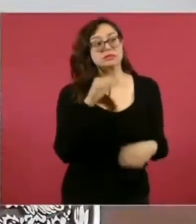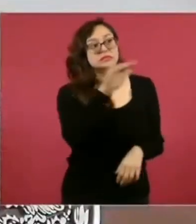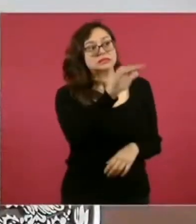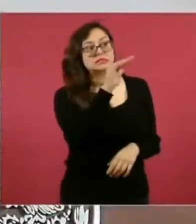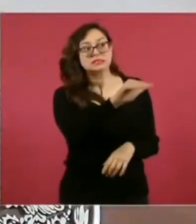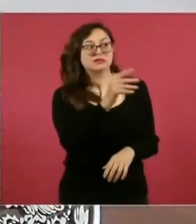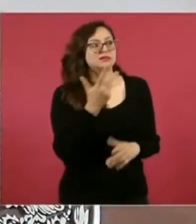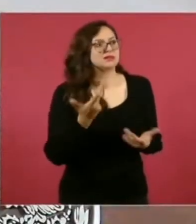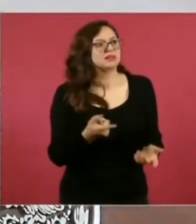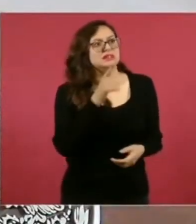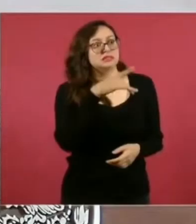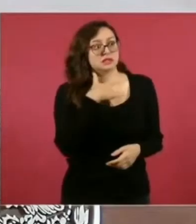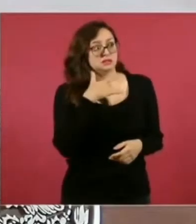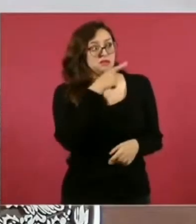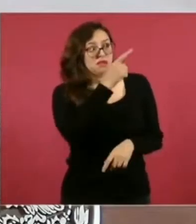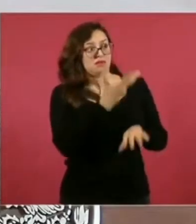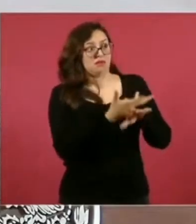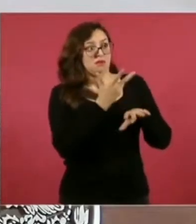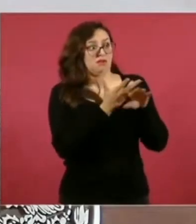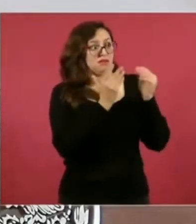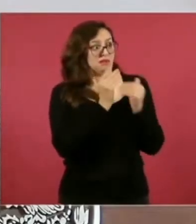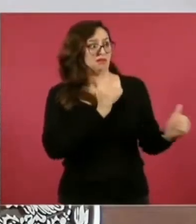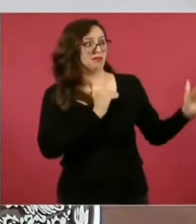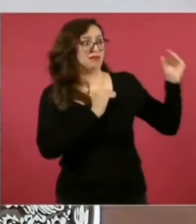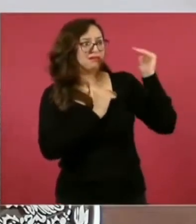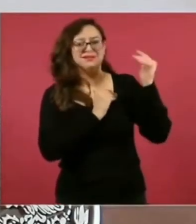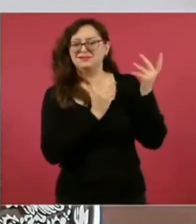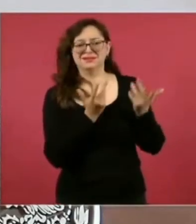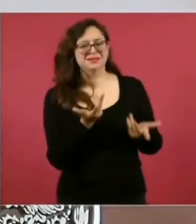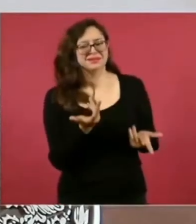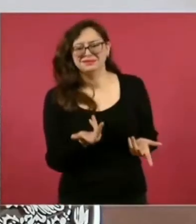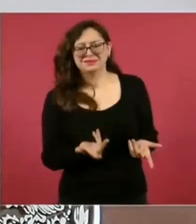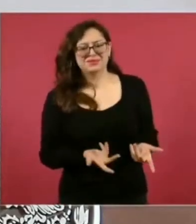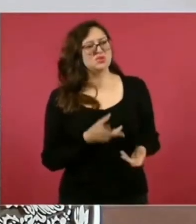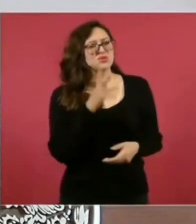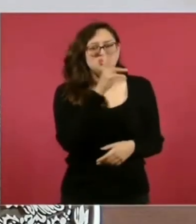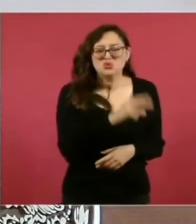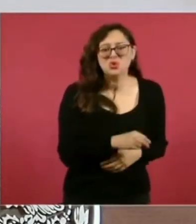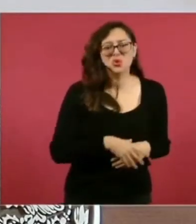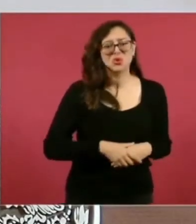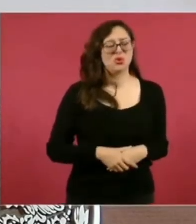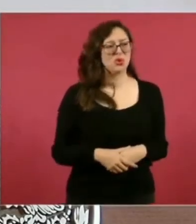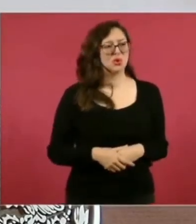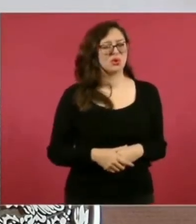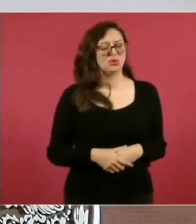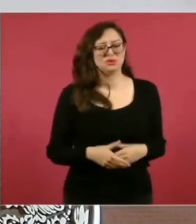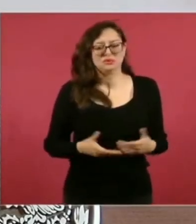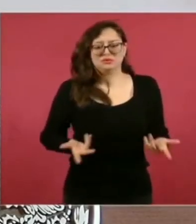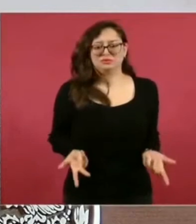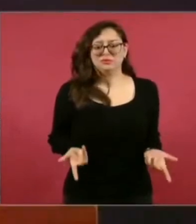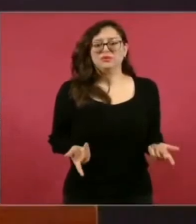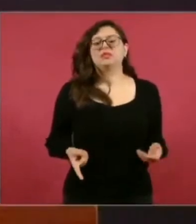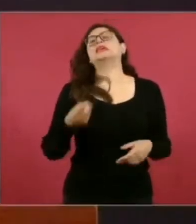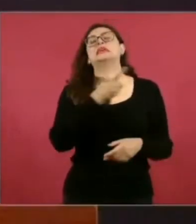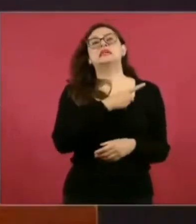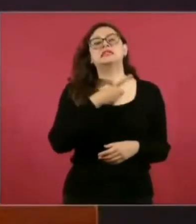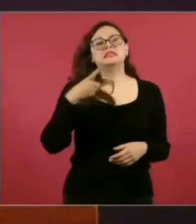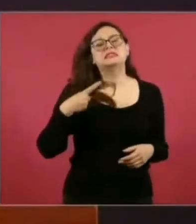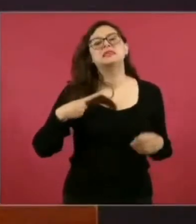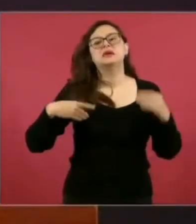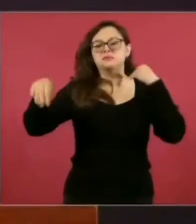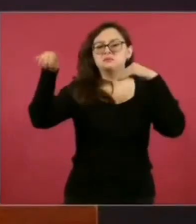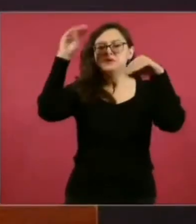razas y que en Estados Unidos deberían de ellos también de argumentar un poco más, tanto los ofensivos como los